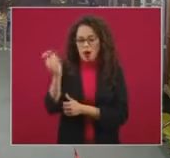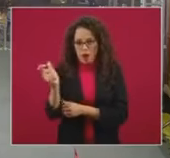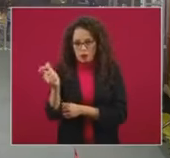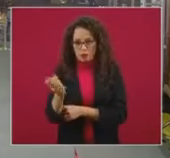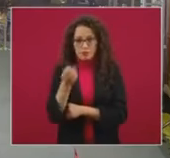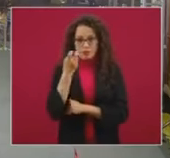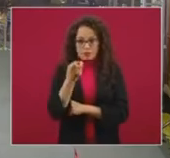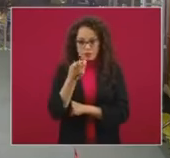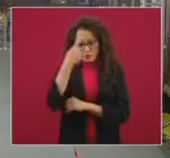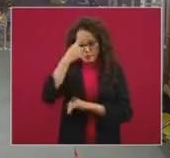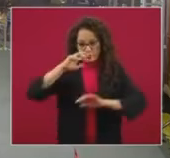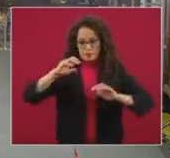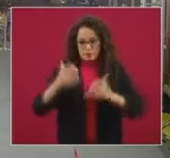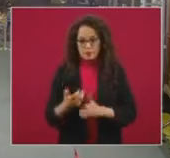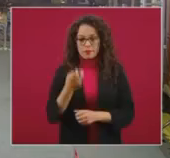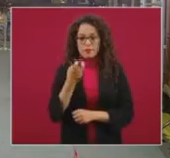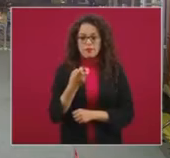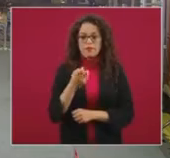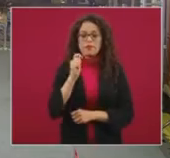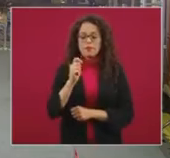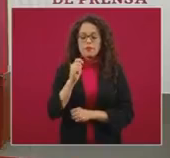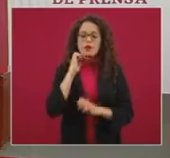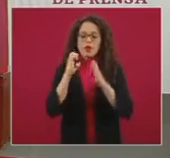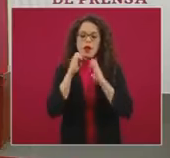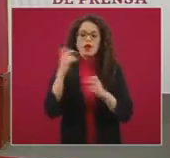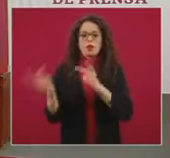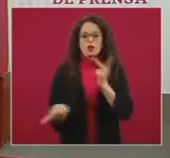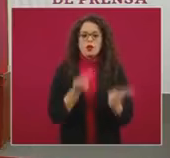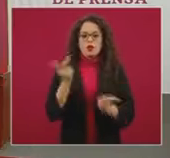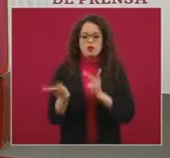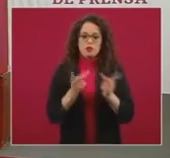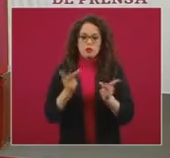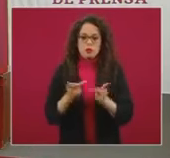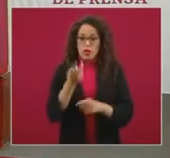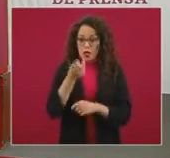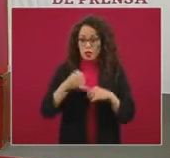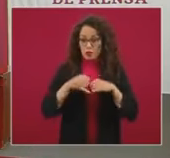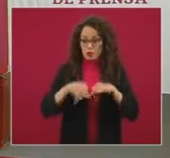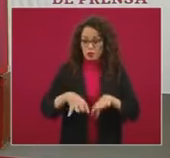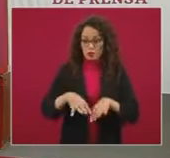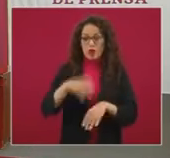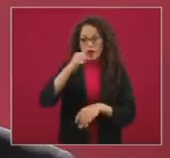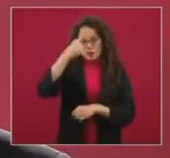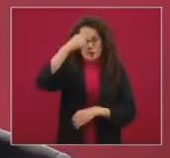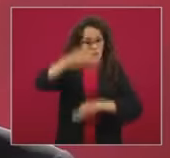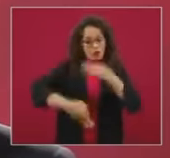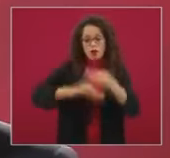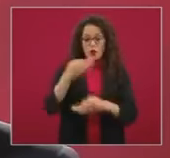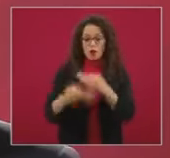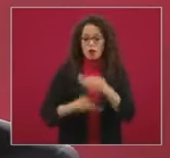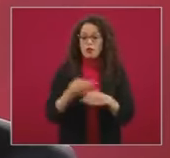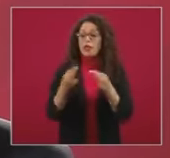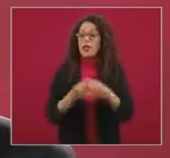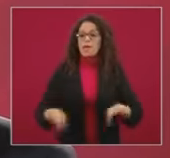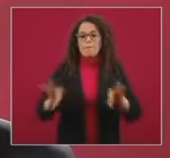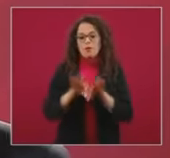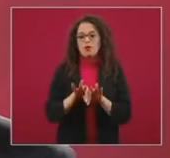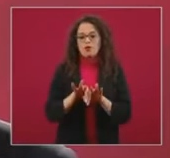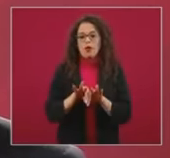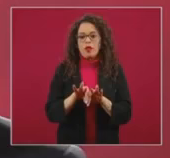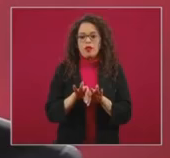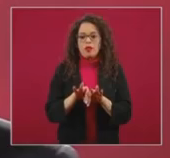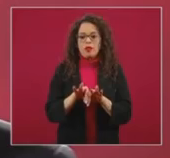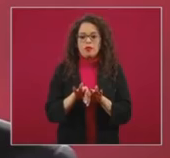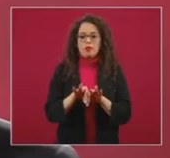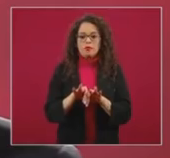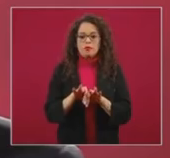ejecución de esta encuesta. Nos pertenece a todas y todos, y es importante valorarlo así, como un bien público